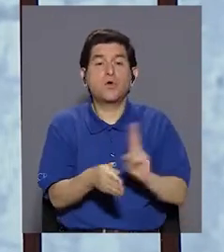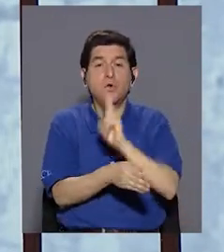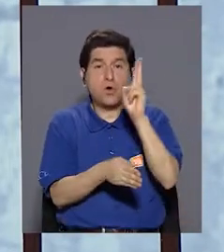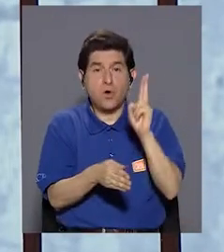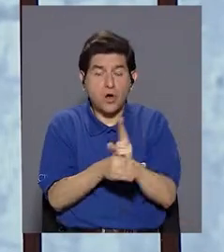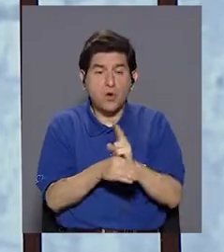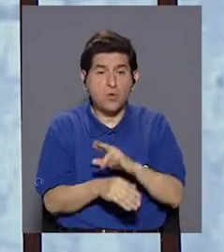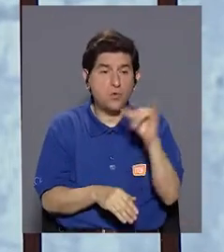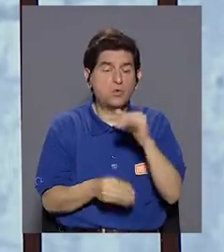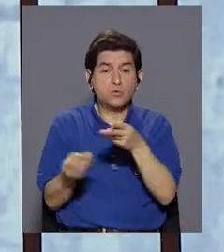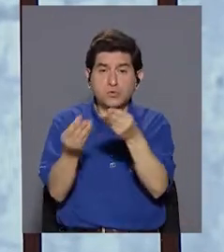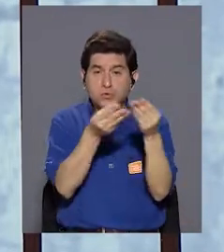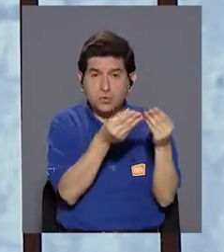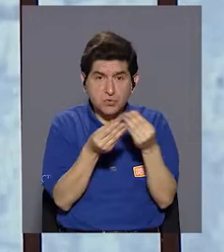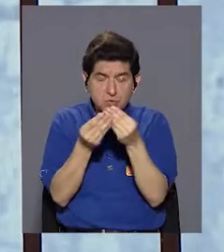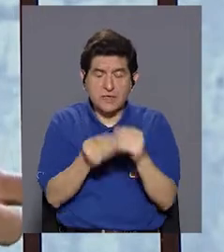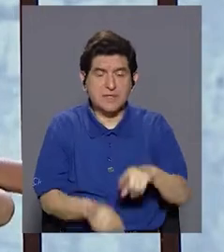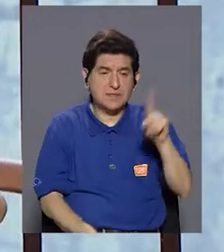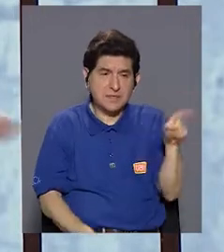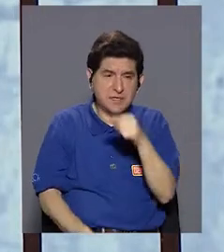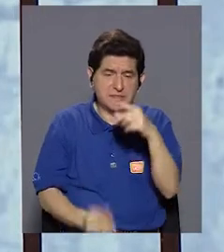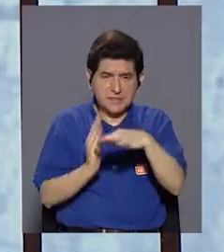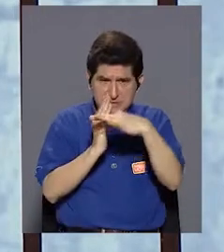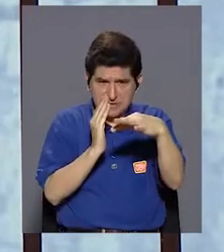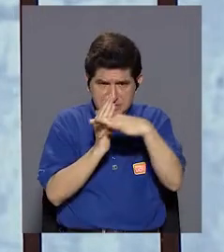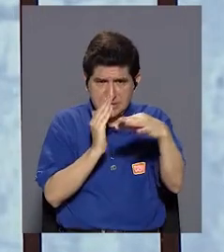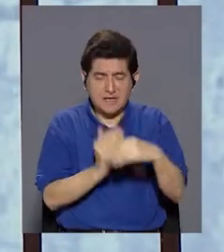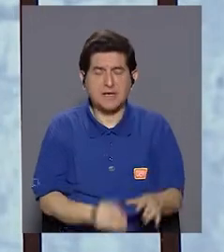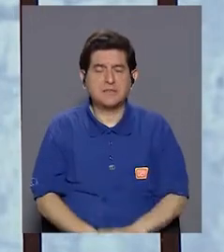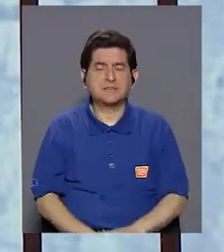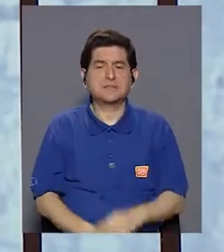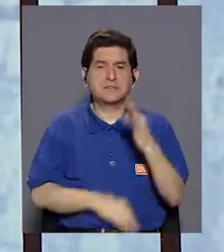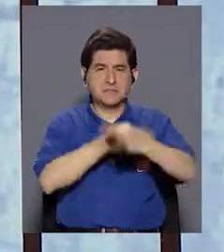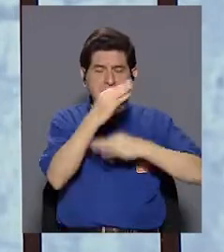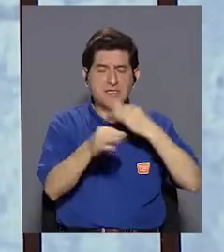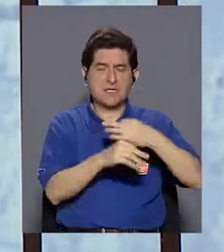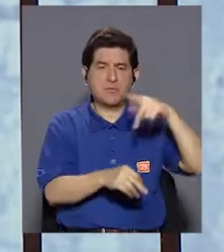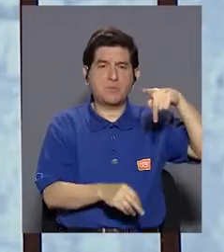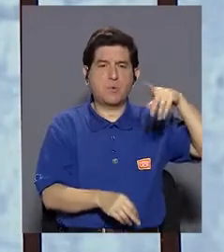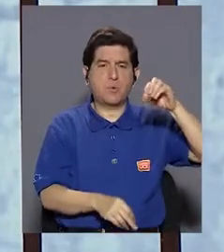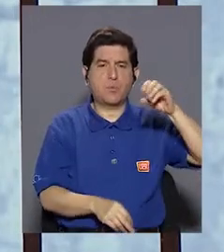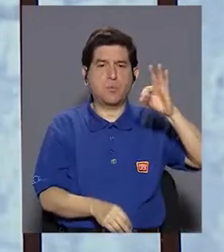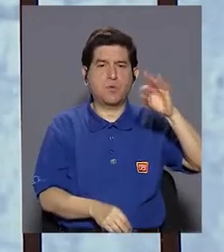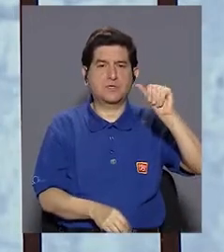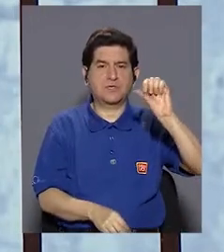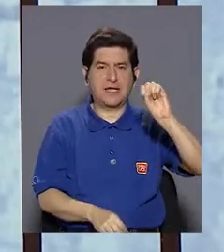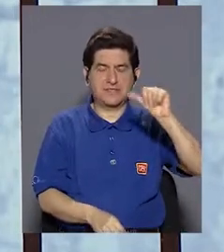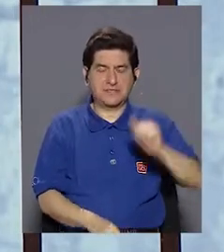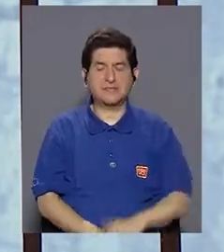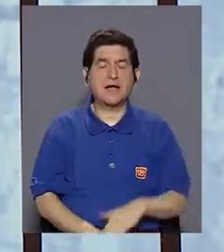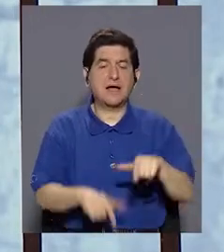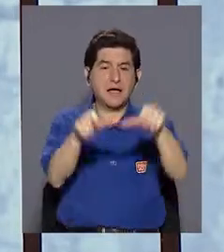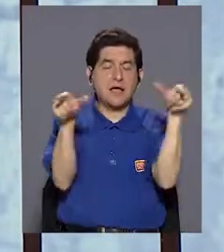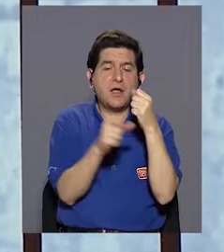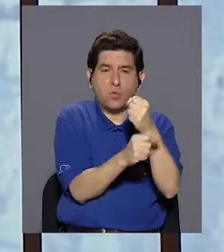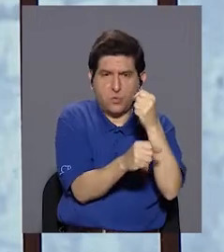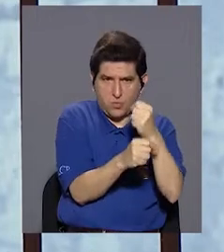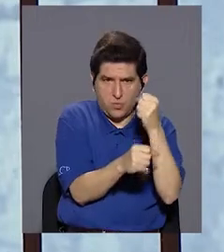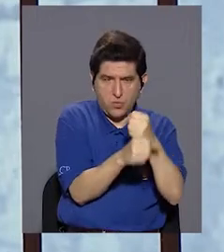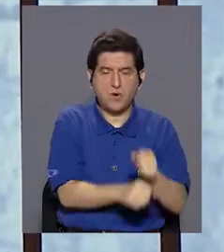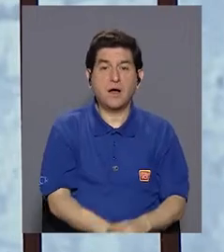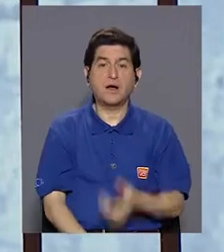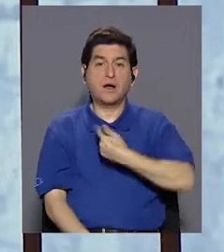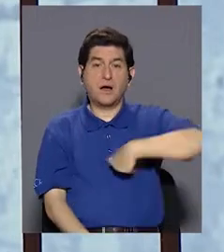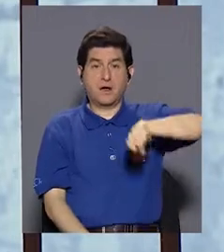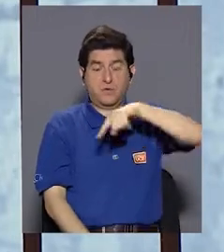utilización de esas mismas sustancias, desengrasantes, potasa y todo eso a nivel ocupacional. A nivel ocupacional,